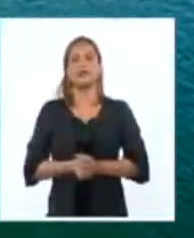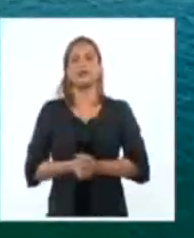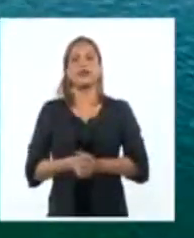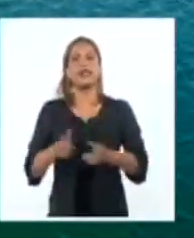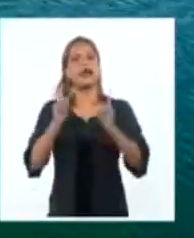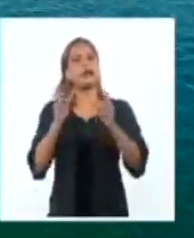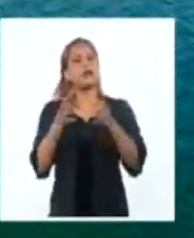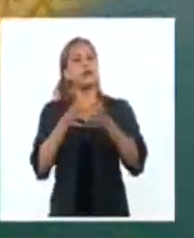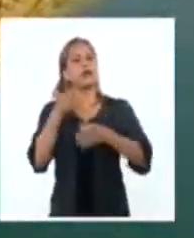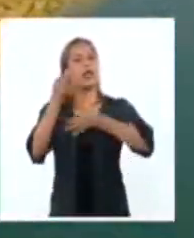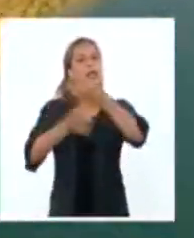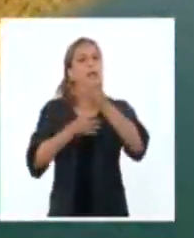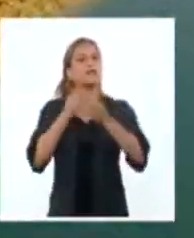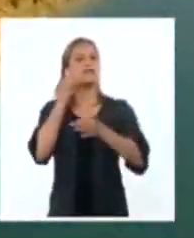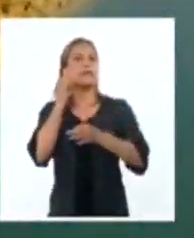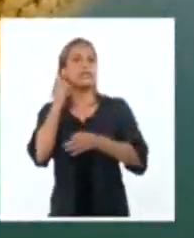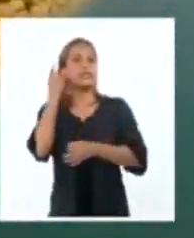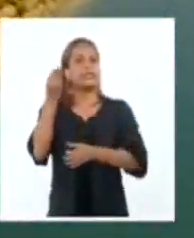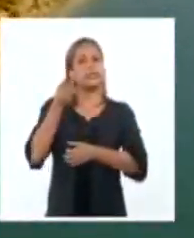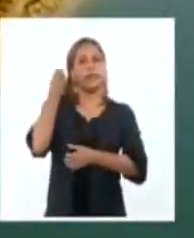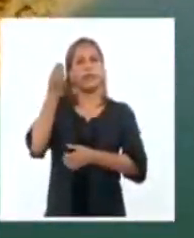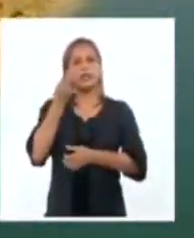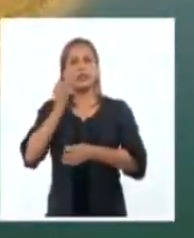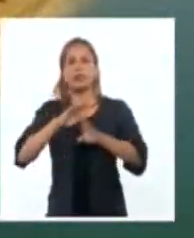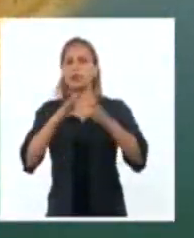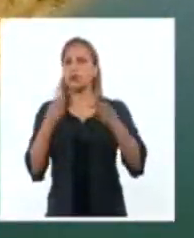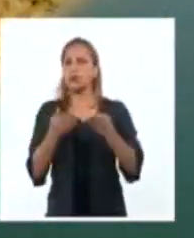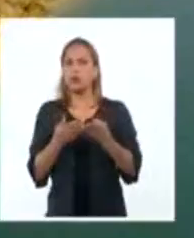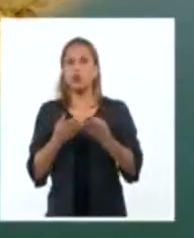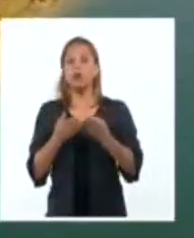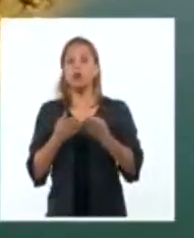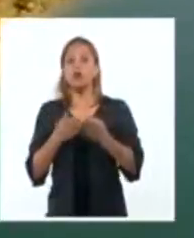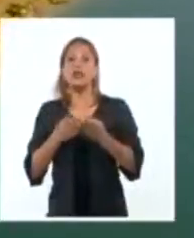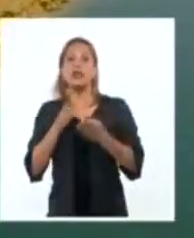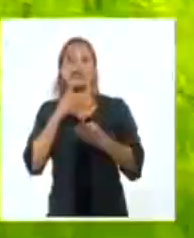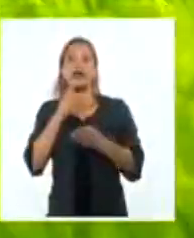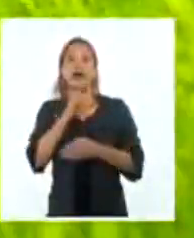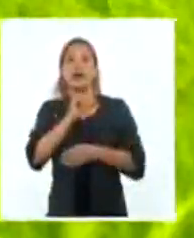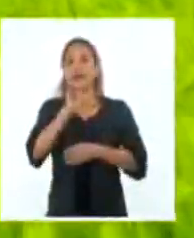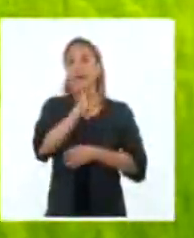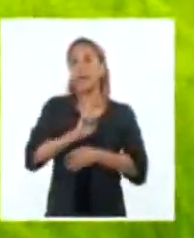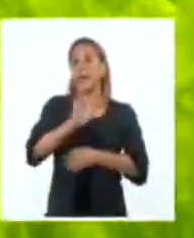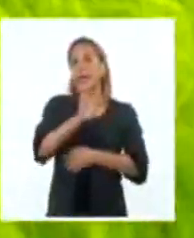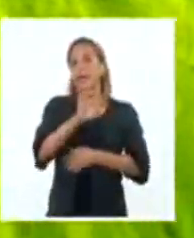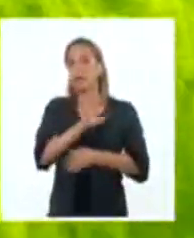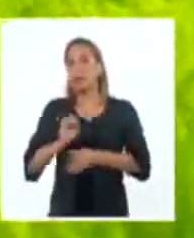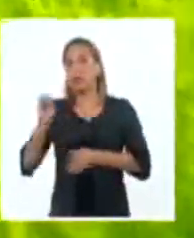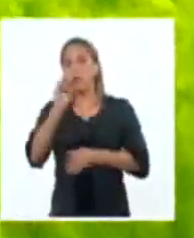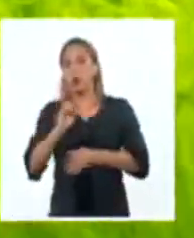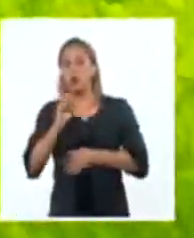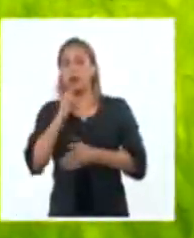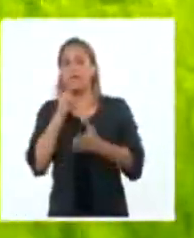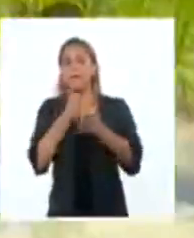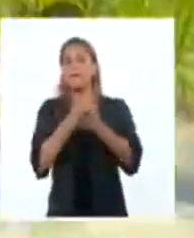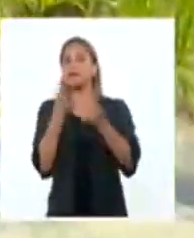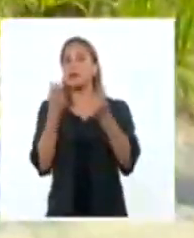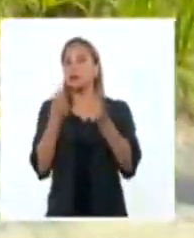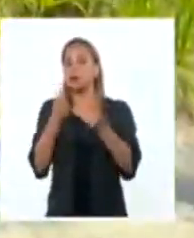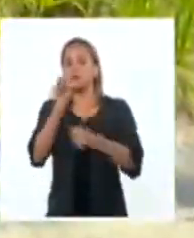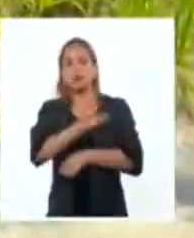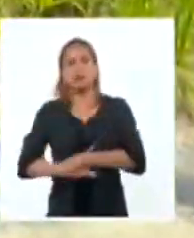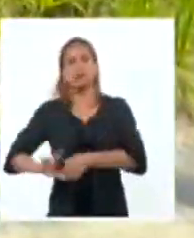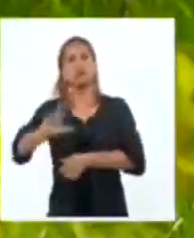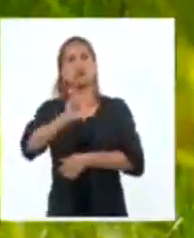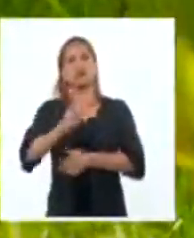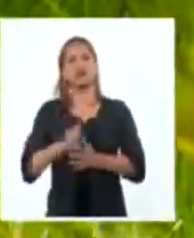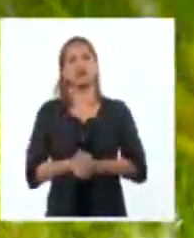forma detallada la expansión del trasvase este-oeste, con su impacto económico y social.